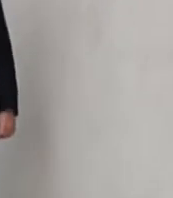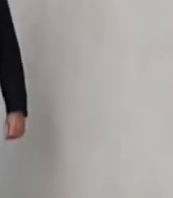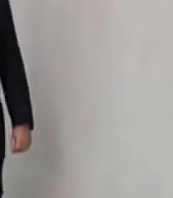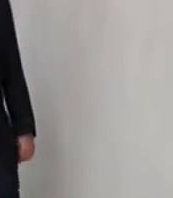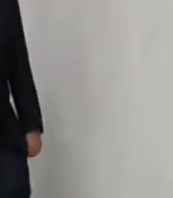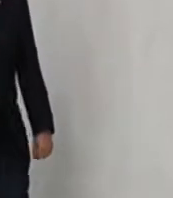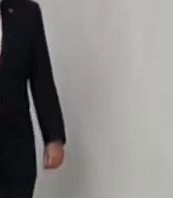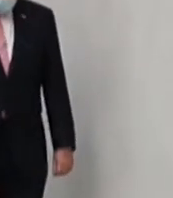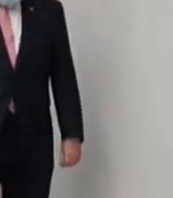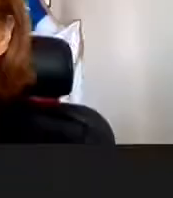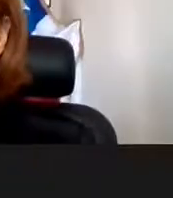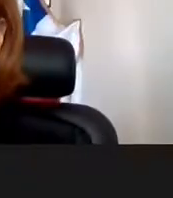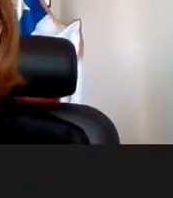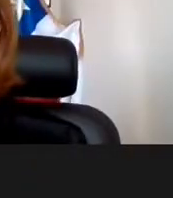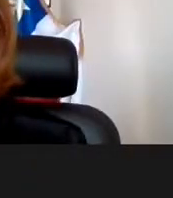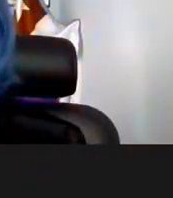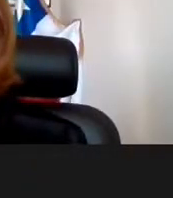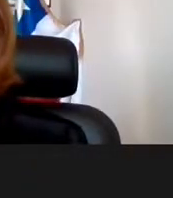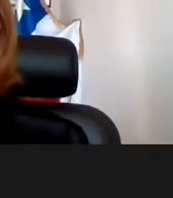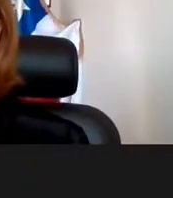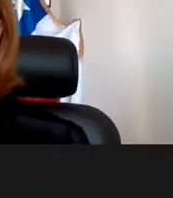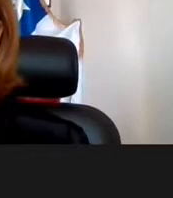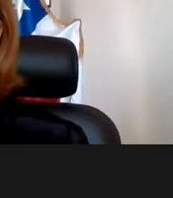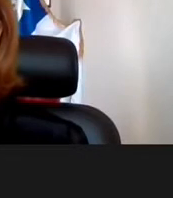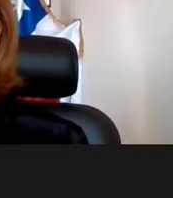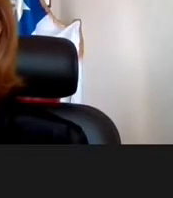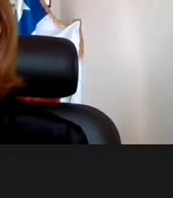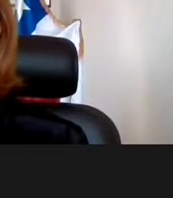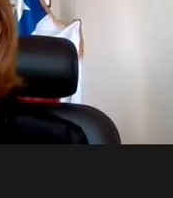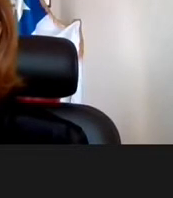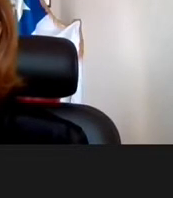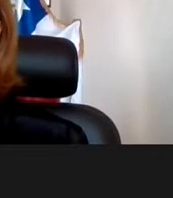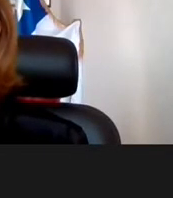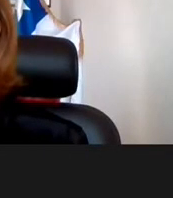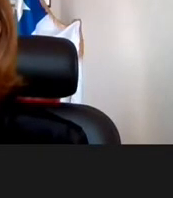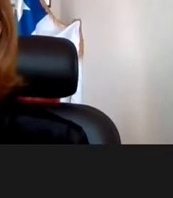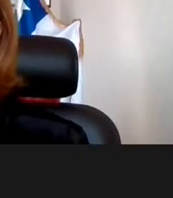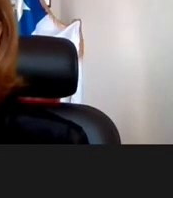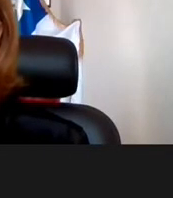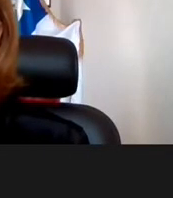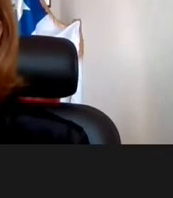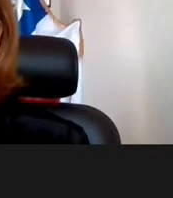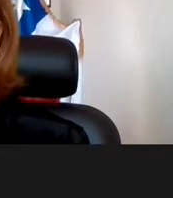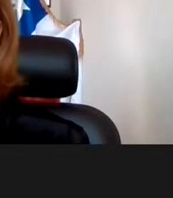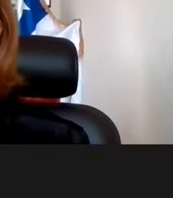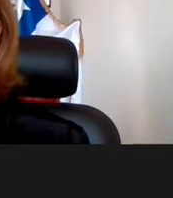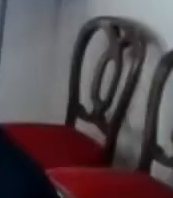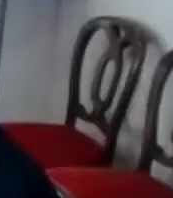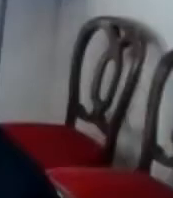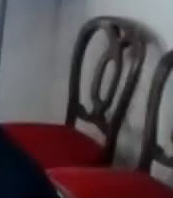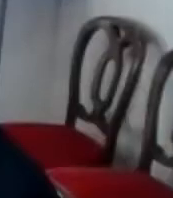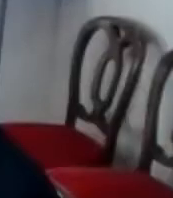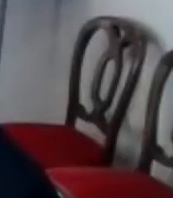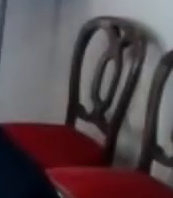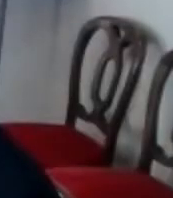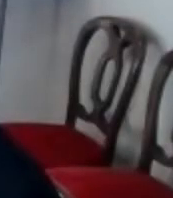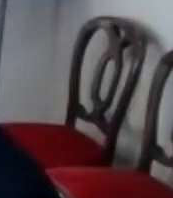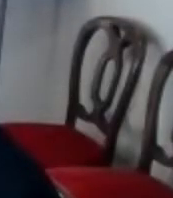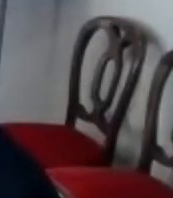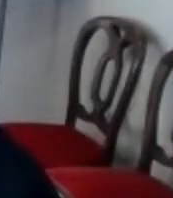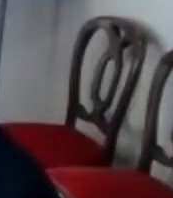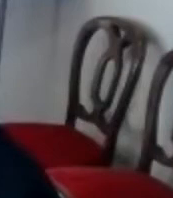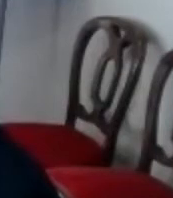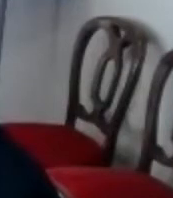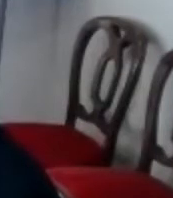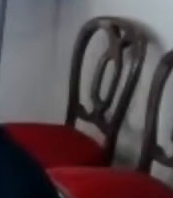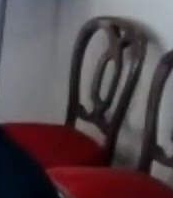renuncia al cargo, entonces a mí me parece complejo seguir manteniendo este debate. En este momento yo estoy sentada